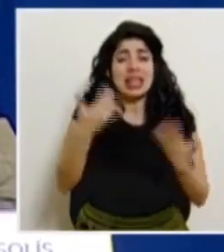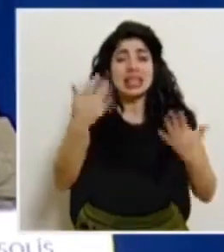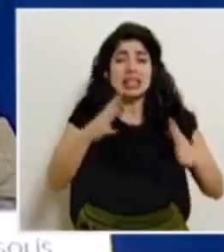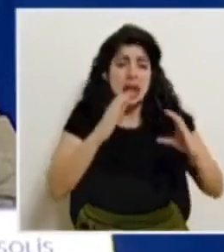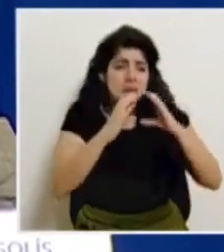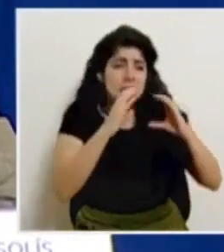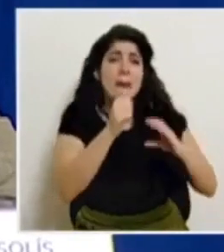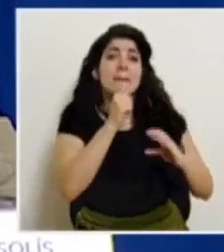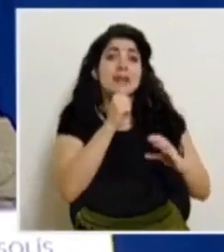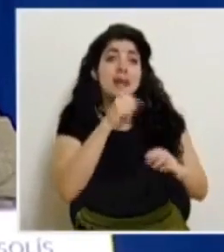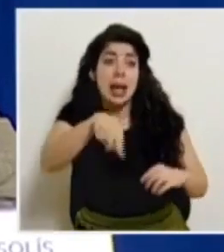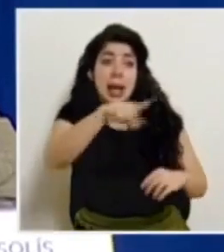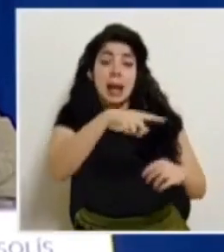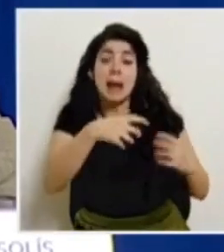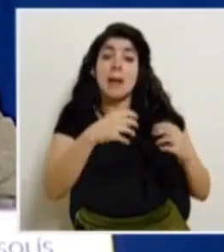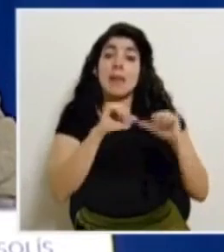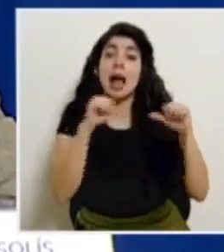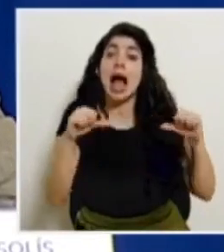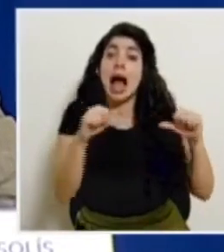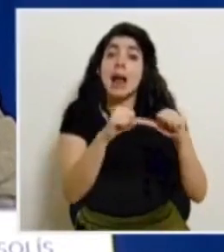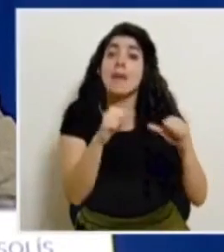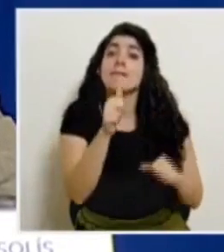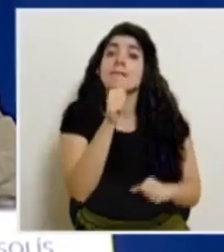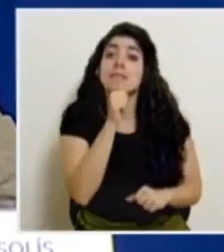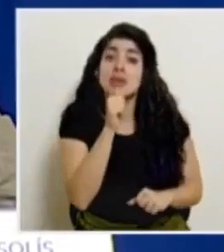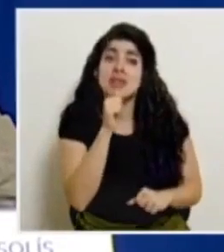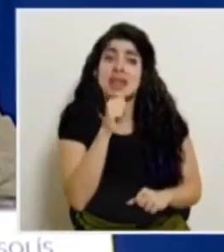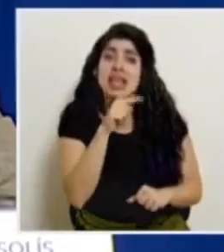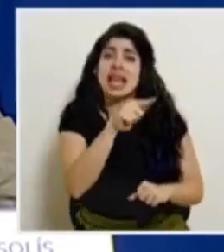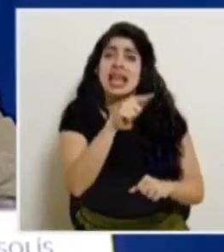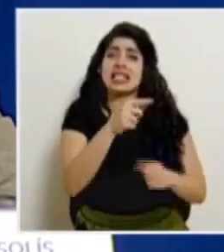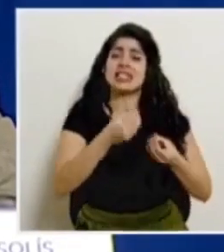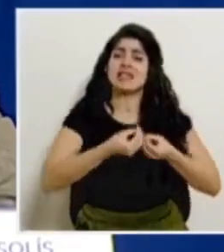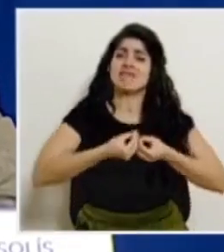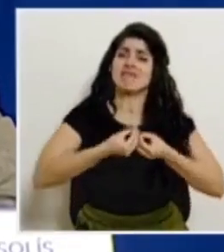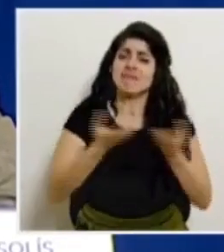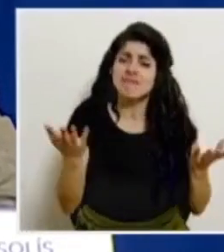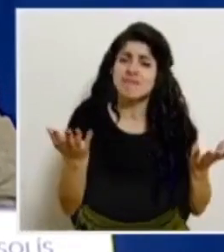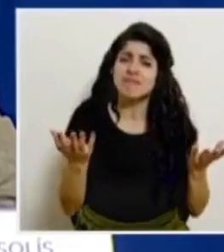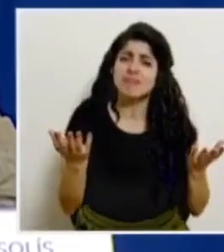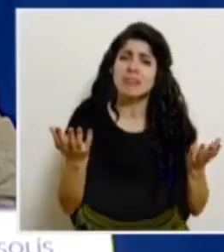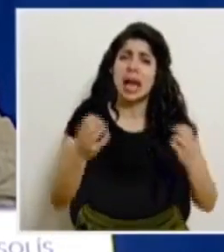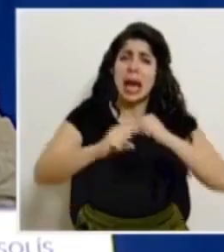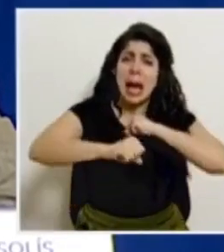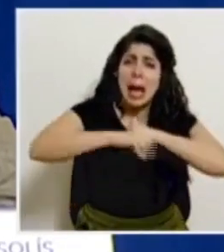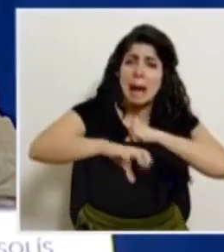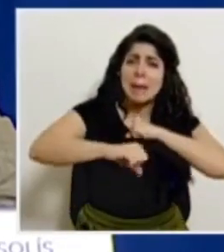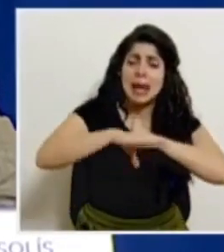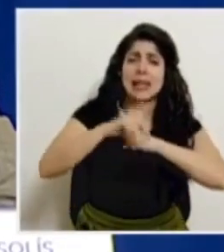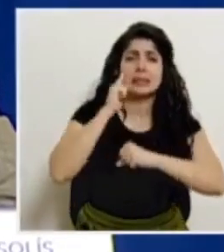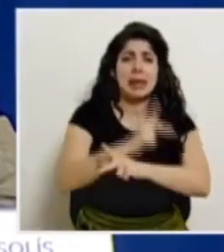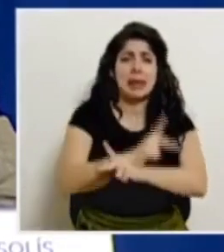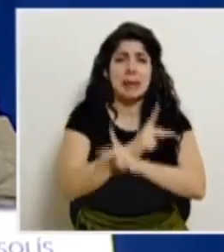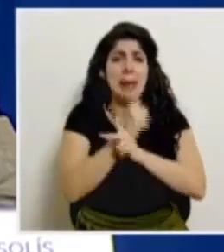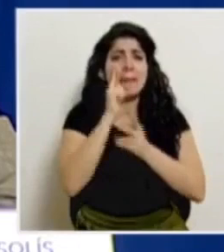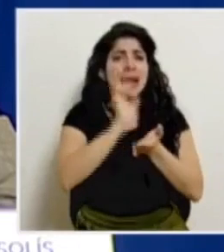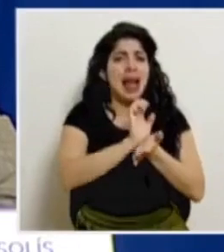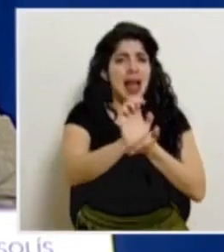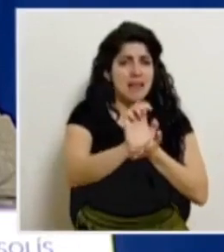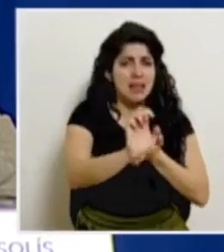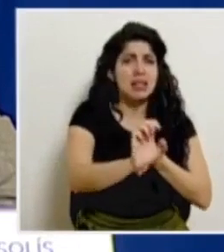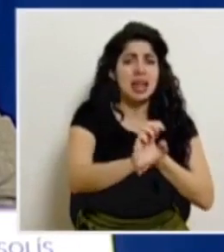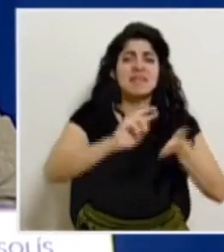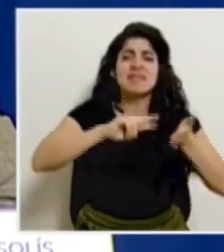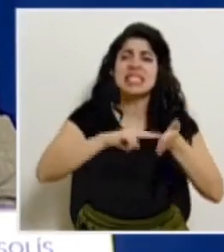el sector privado miren el sector privado ha lanzado perdón campañas preventivas para evitar esto